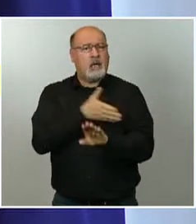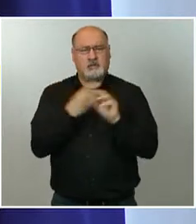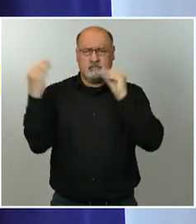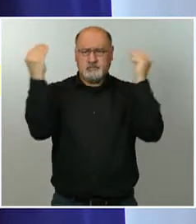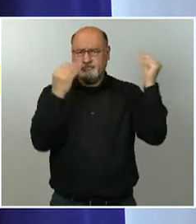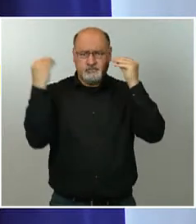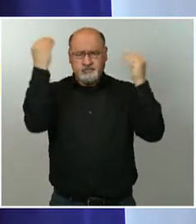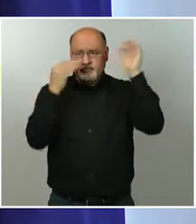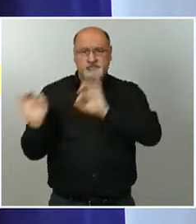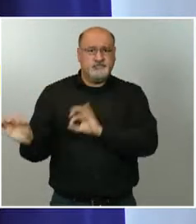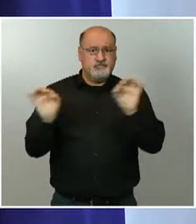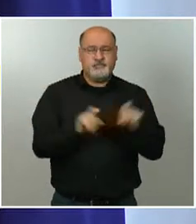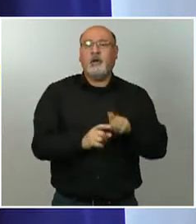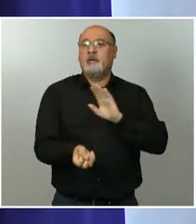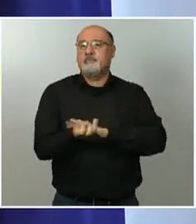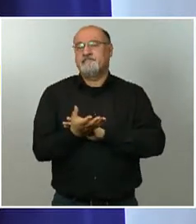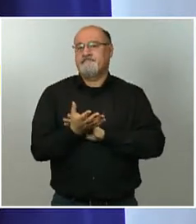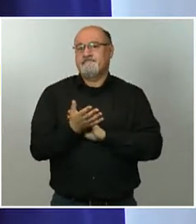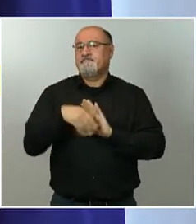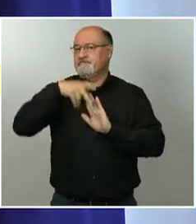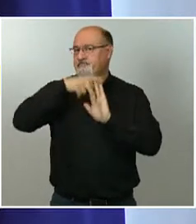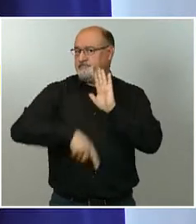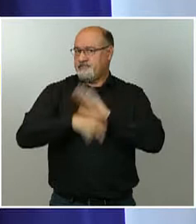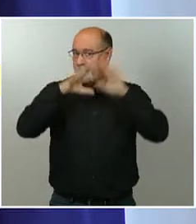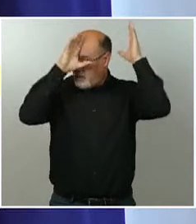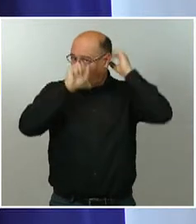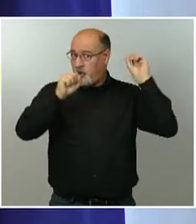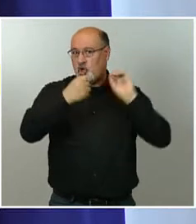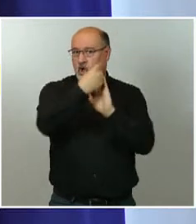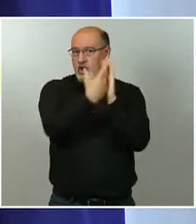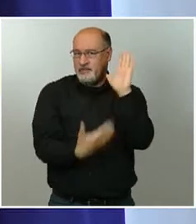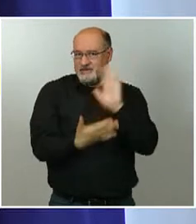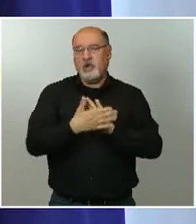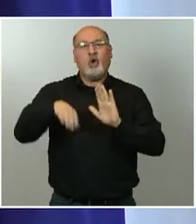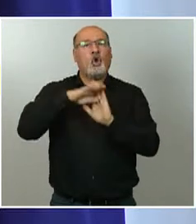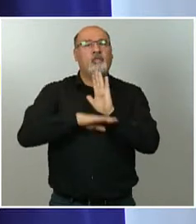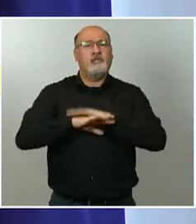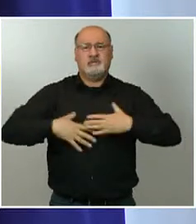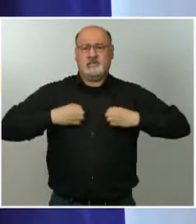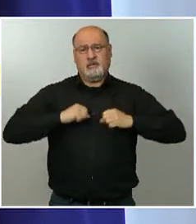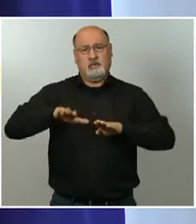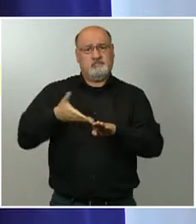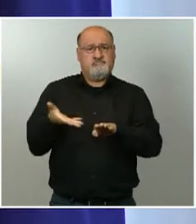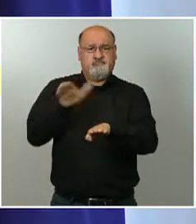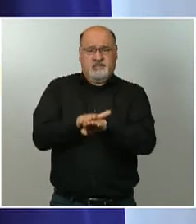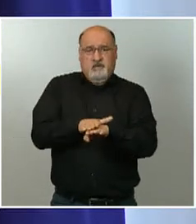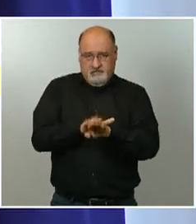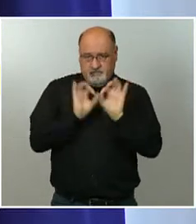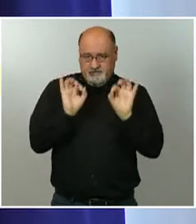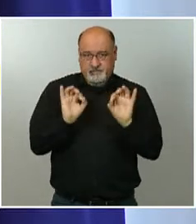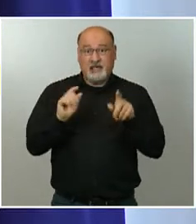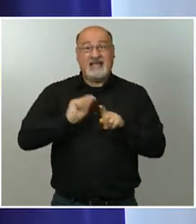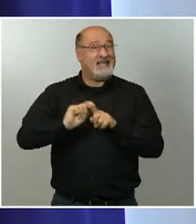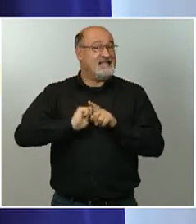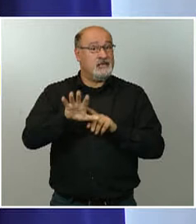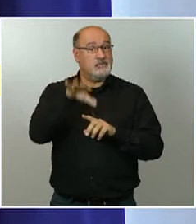un protocolo que pone una serie de condiciones sanitarias, como no podía ser de otra forma, pero el criterio fundamental es que